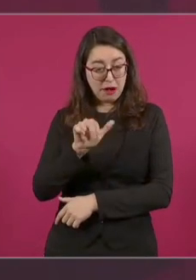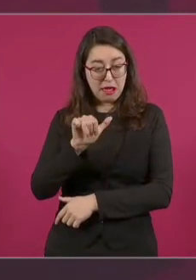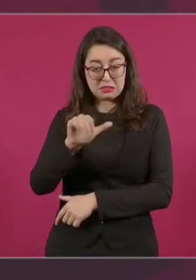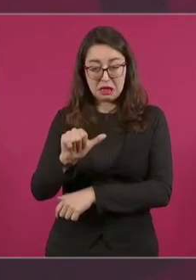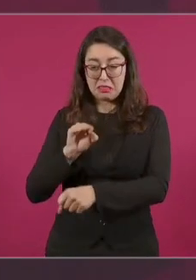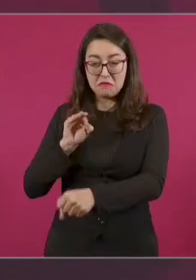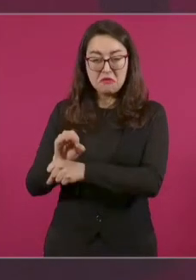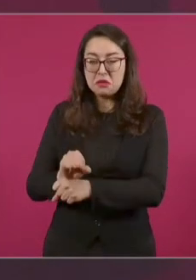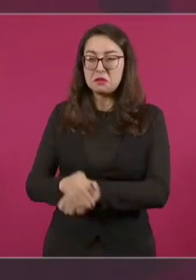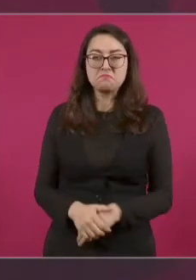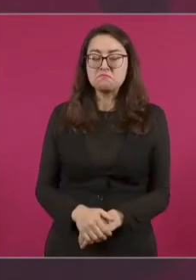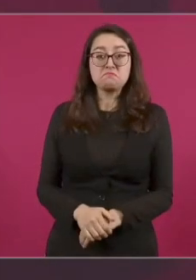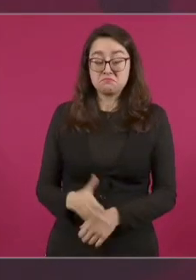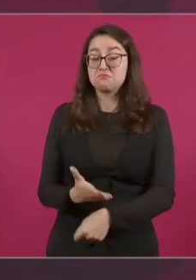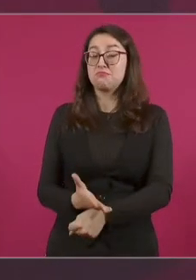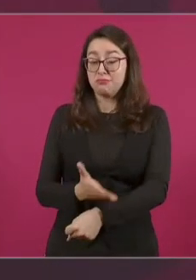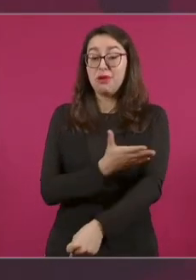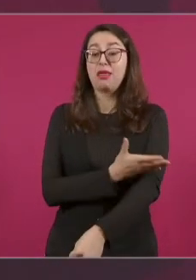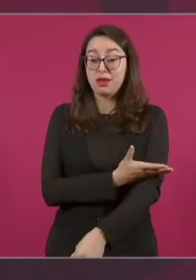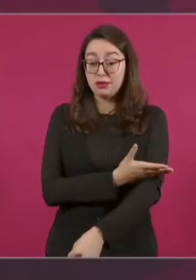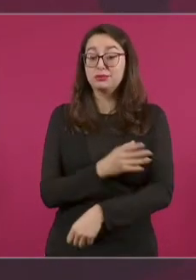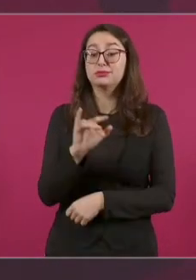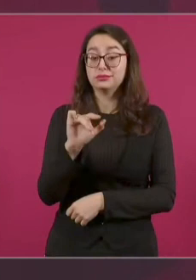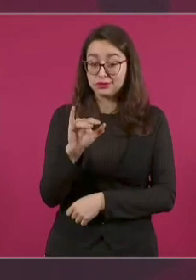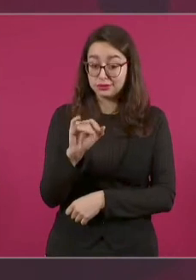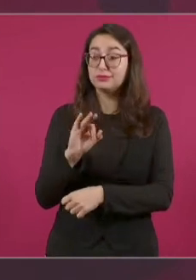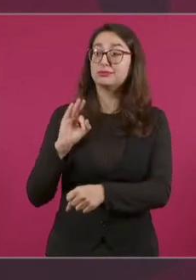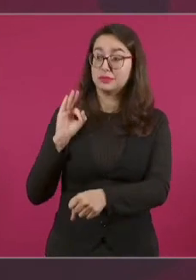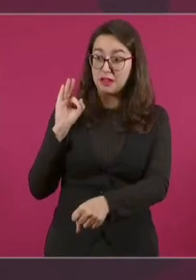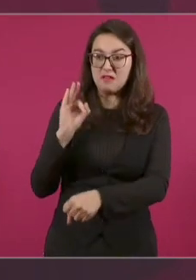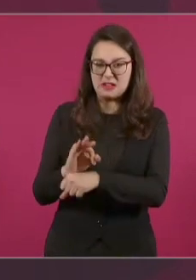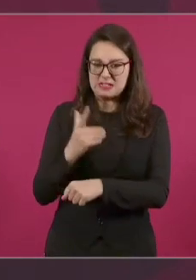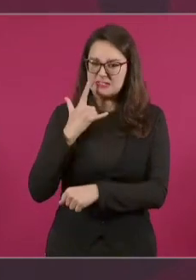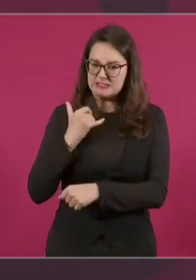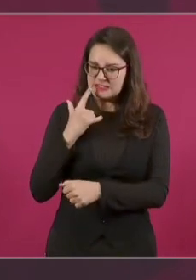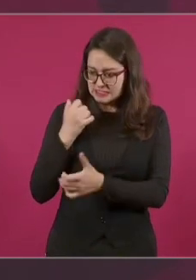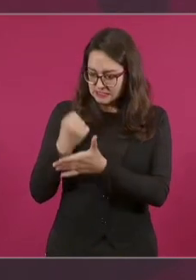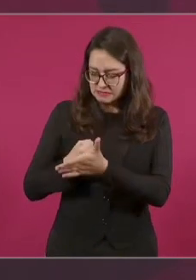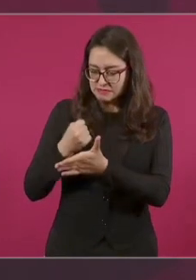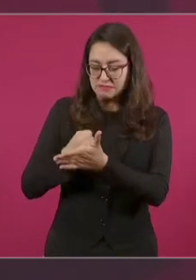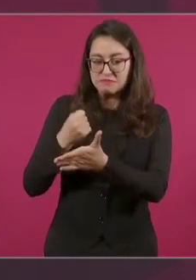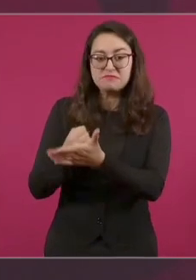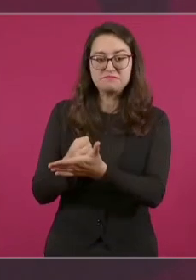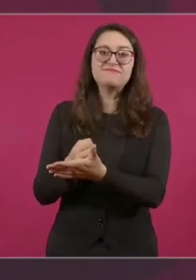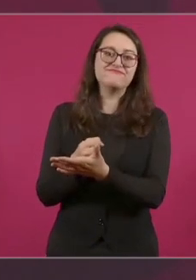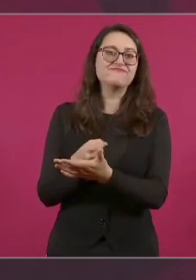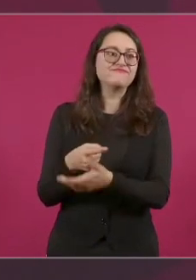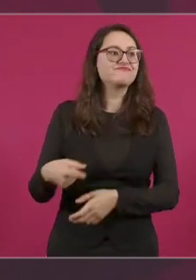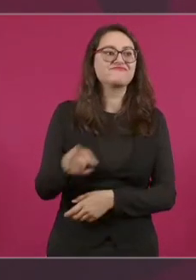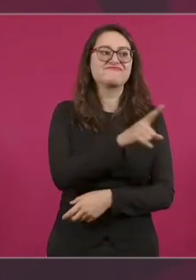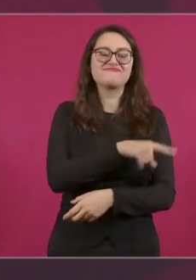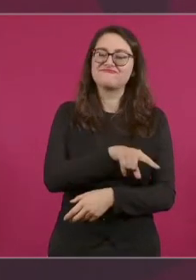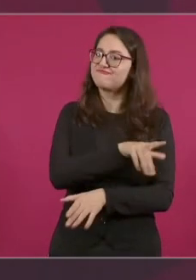probar. Así como no ha habido en México un presidente